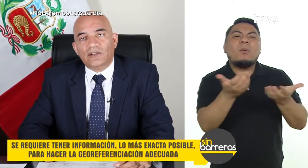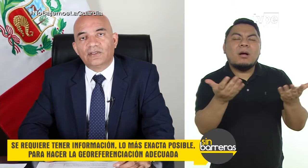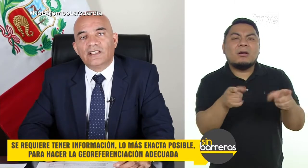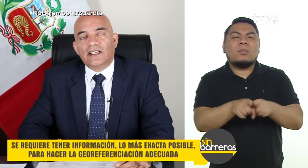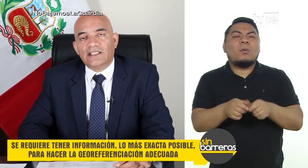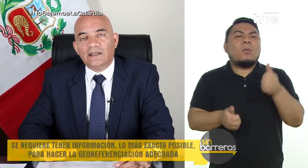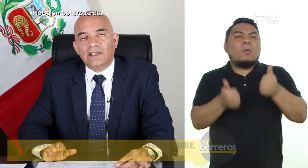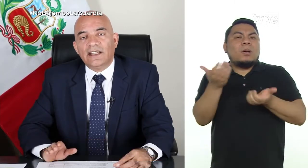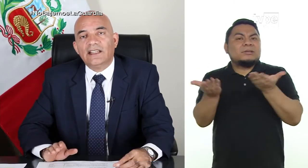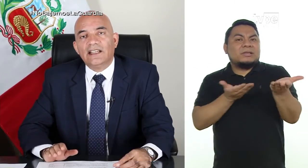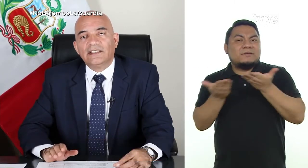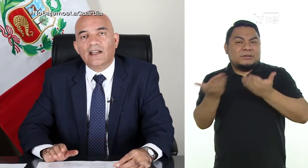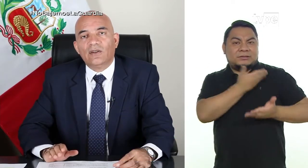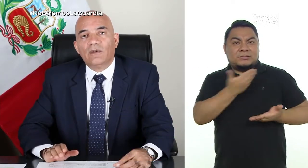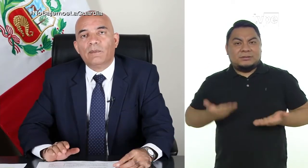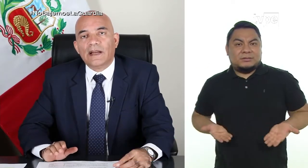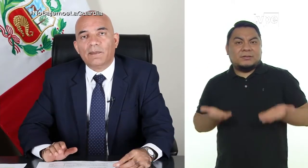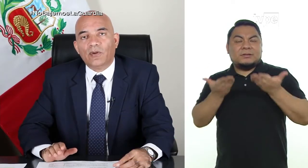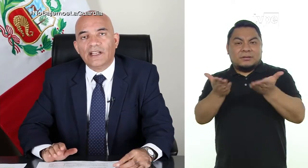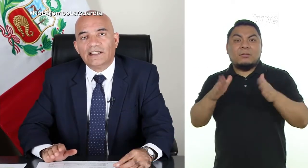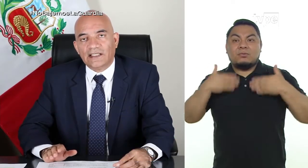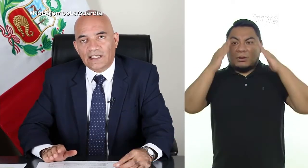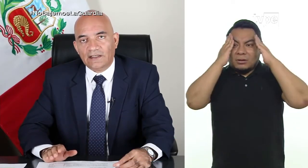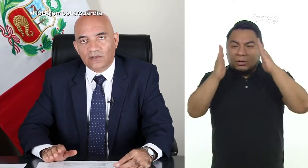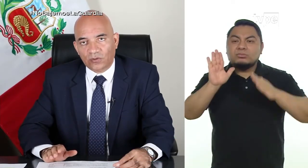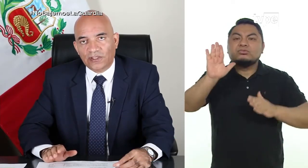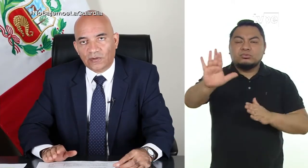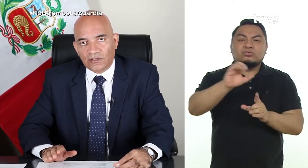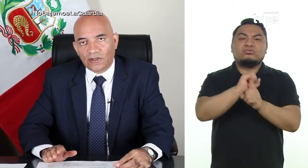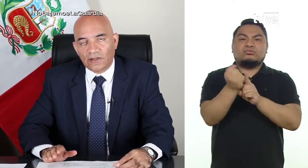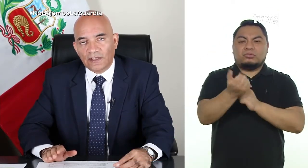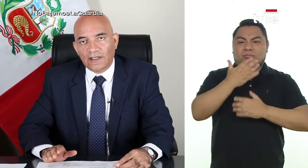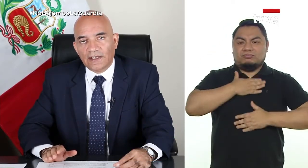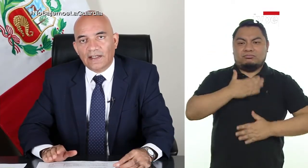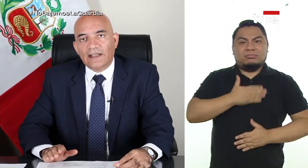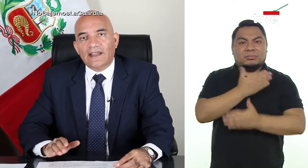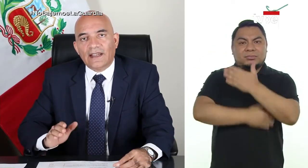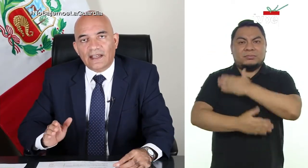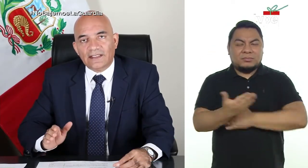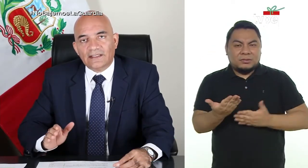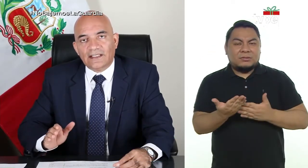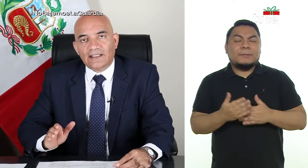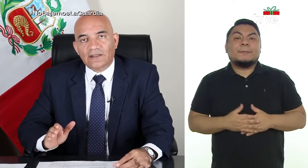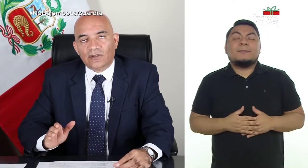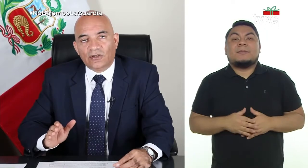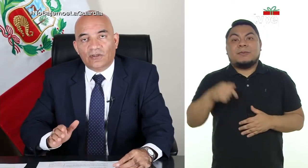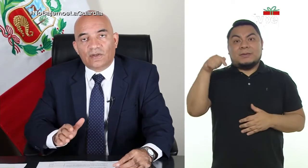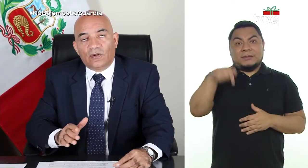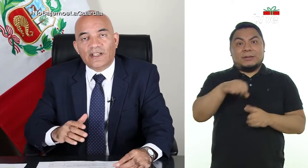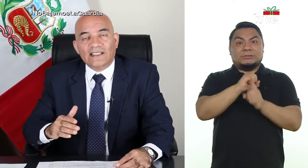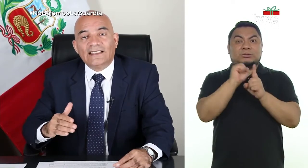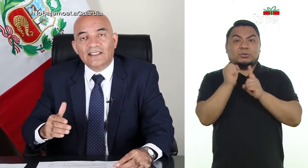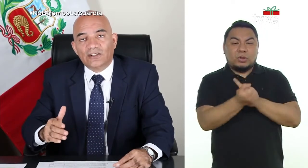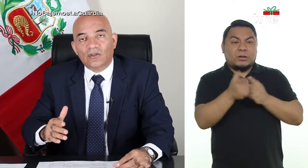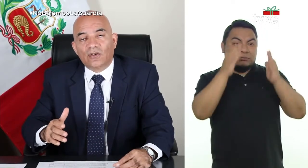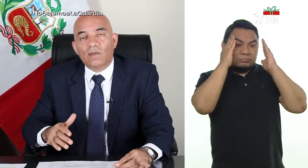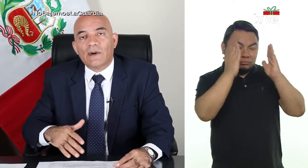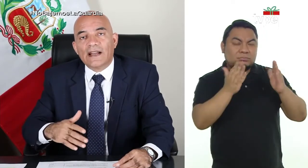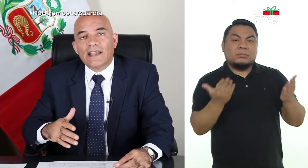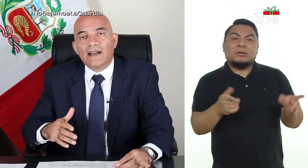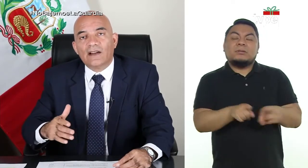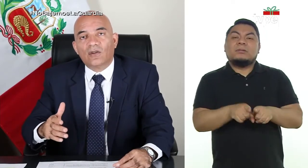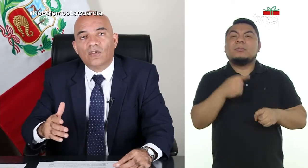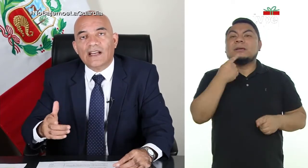los servicios que recibe desde el Estado para poder atender su situación. Esta situación o esta atención